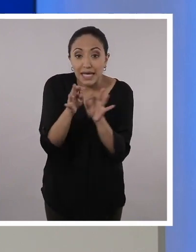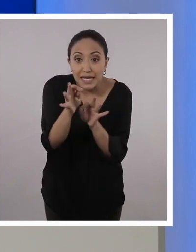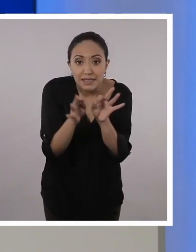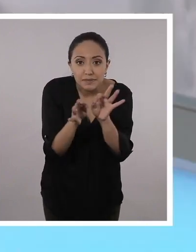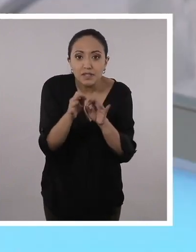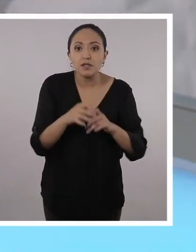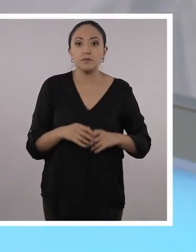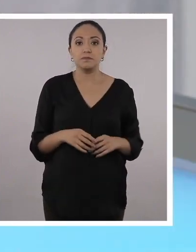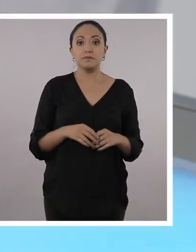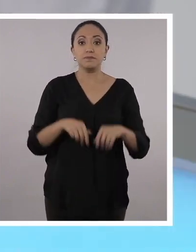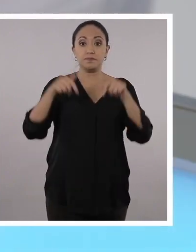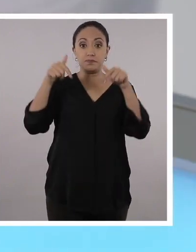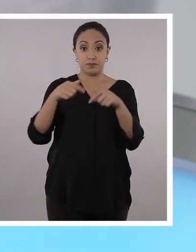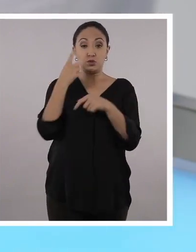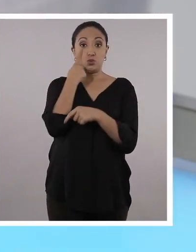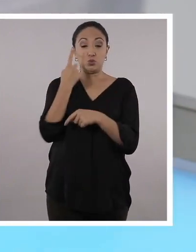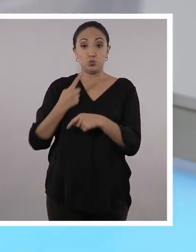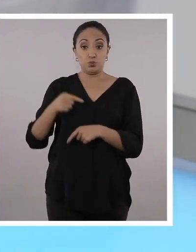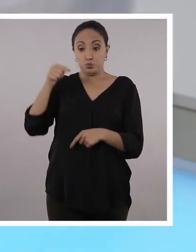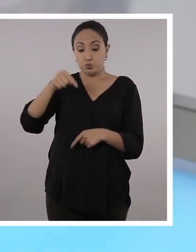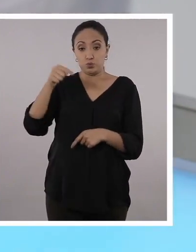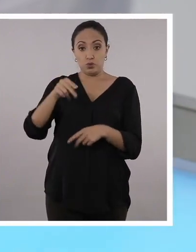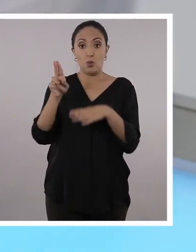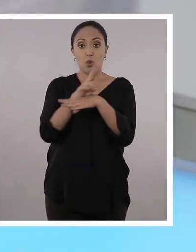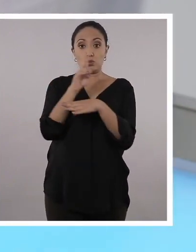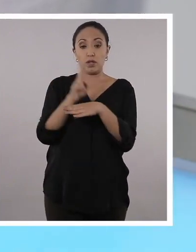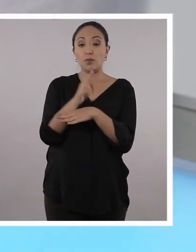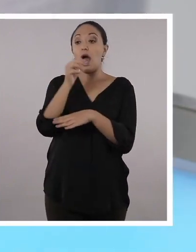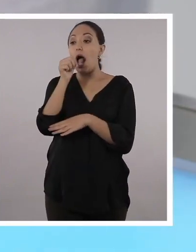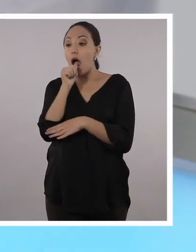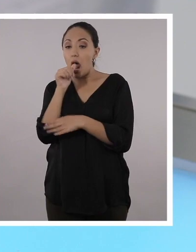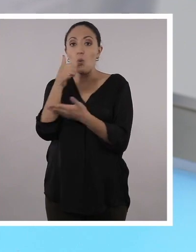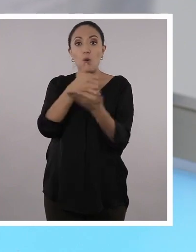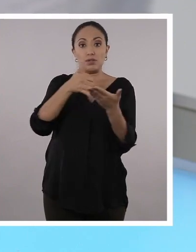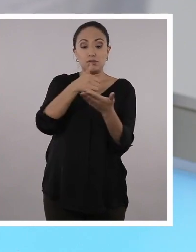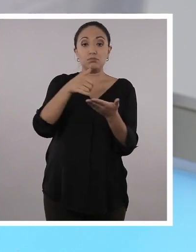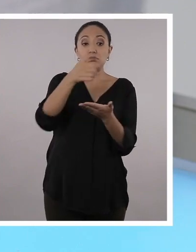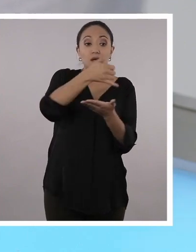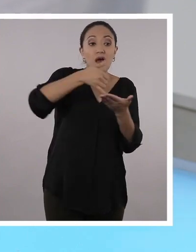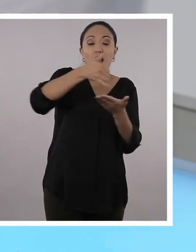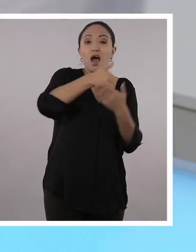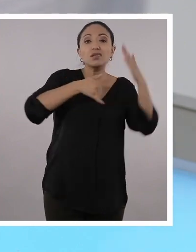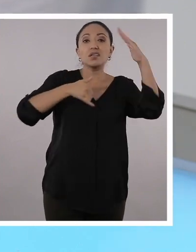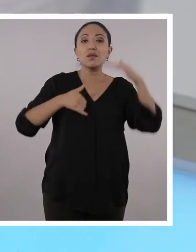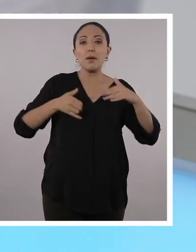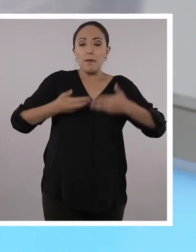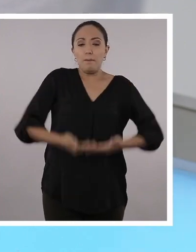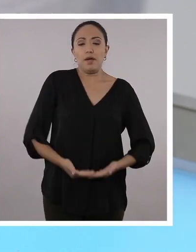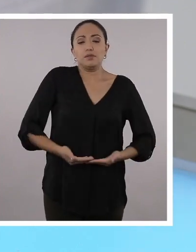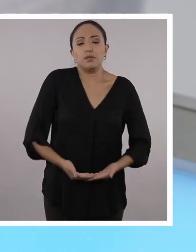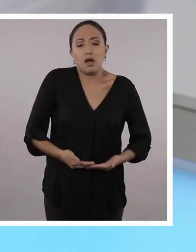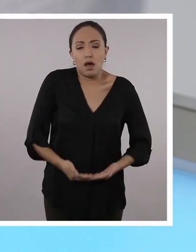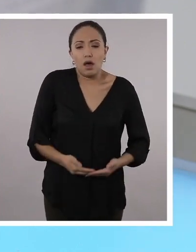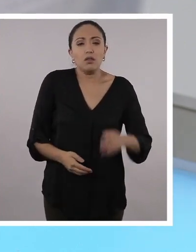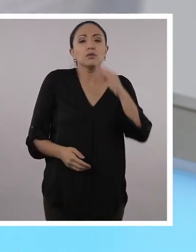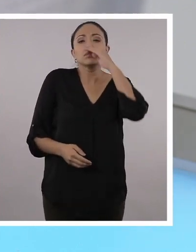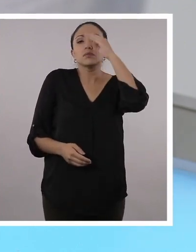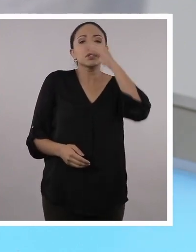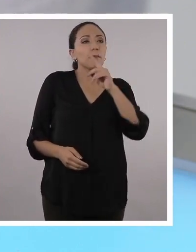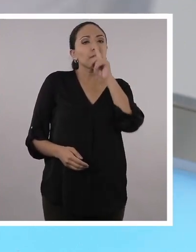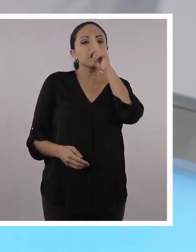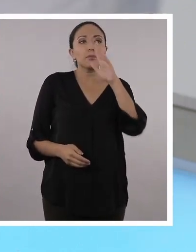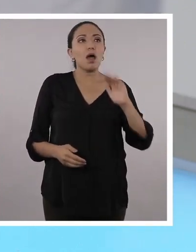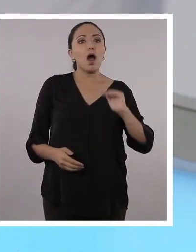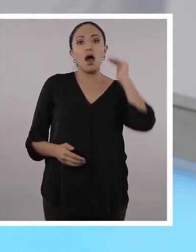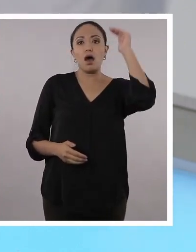Vamos, les explico. En este experimento utilizamos agua y aceite. El aceite tiene menos densidad que el agua, por eso